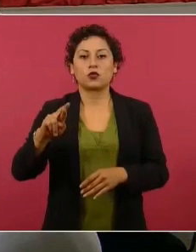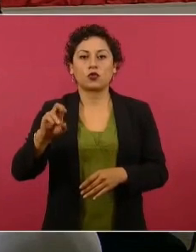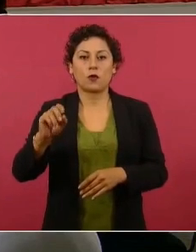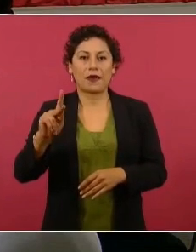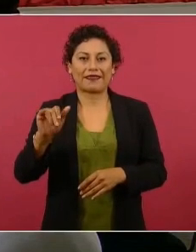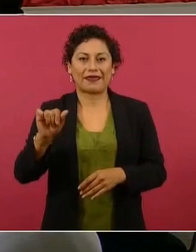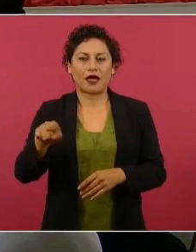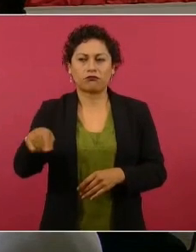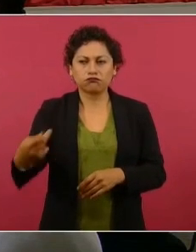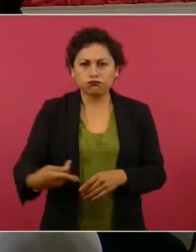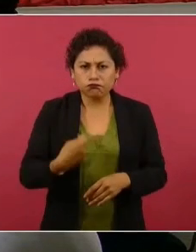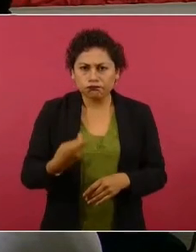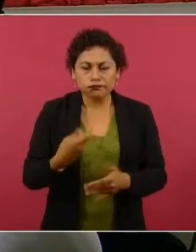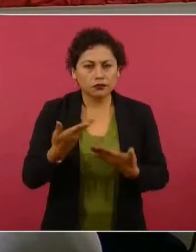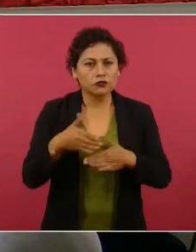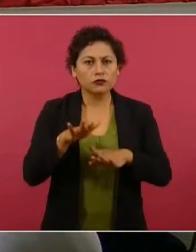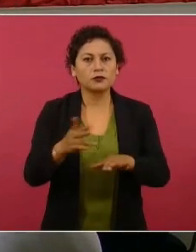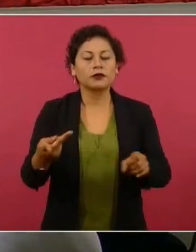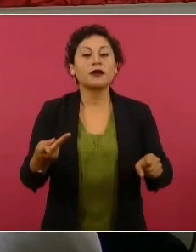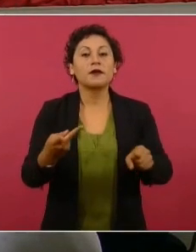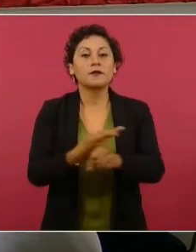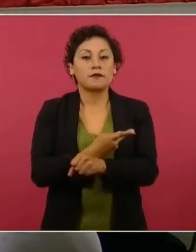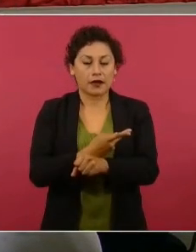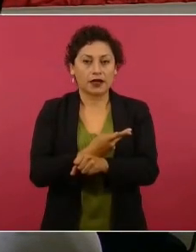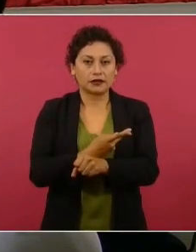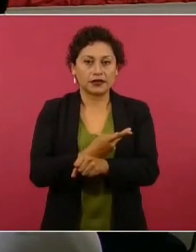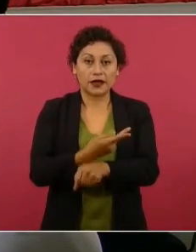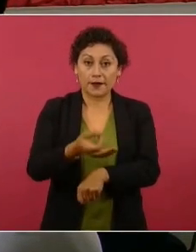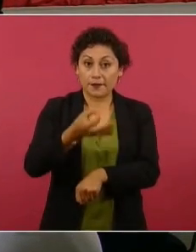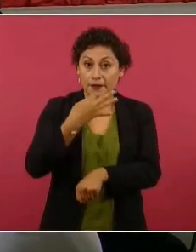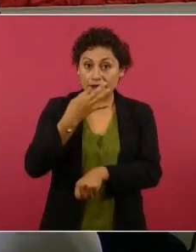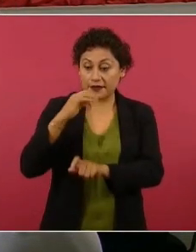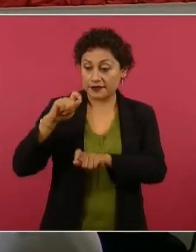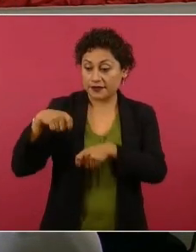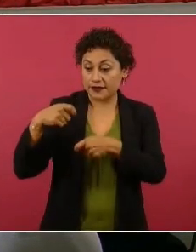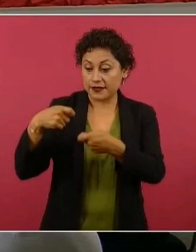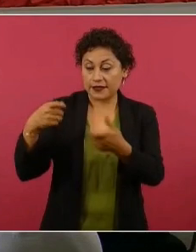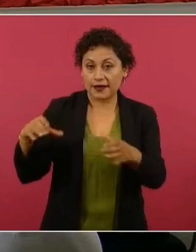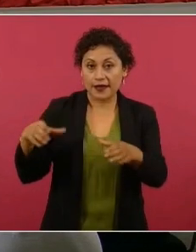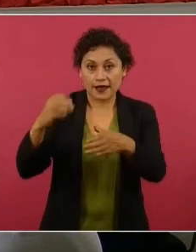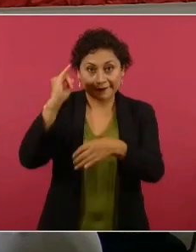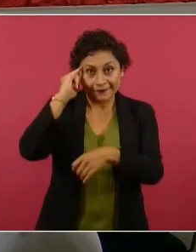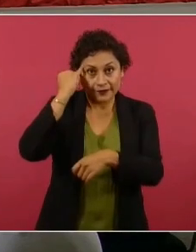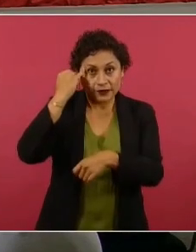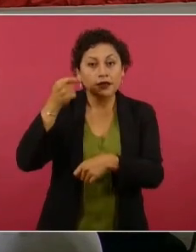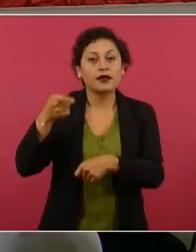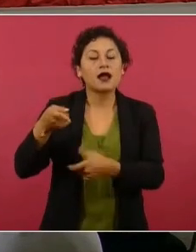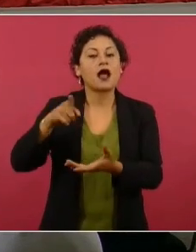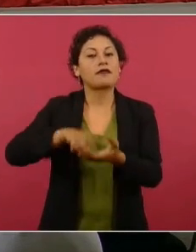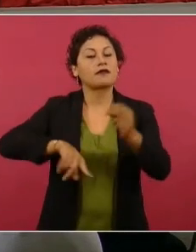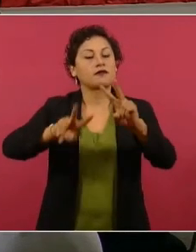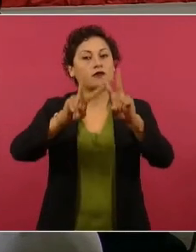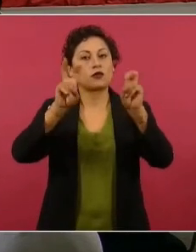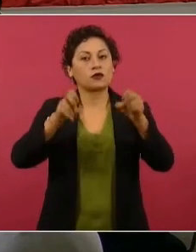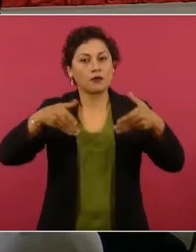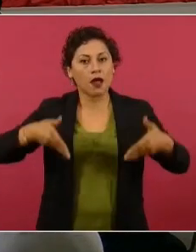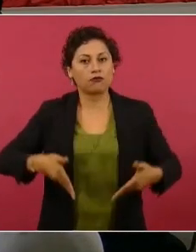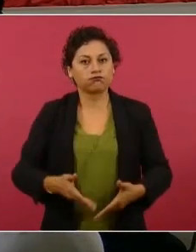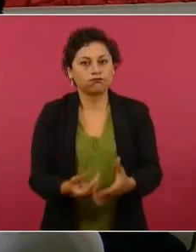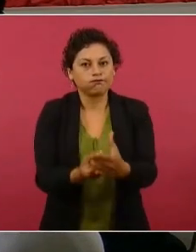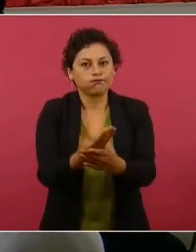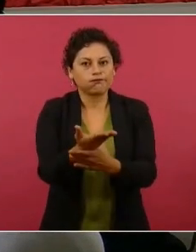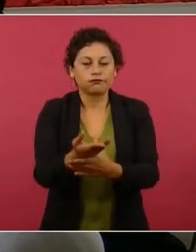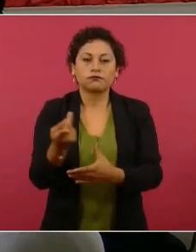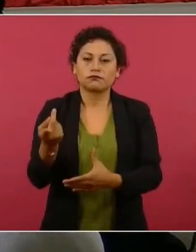pregunta sobre la incorporación de la medicina tradicional, la partería en el IMSS-Bienestar y en este